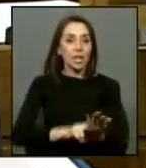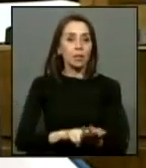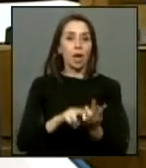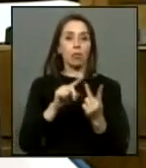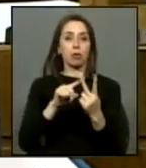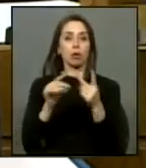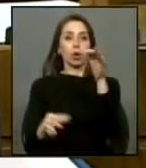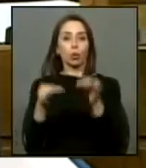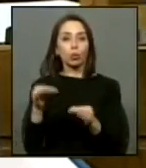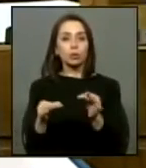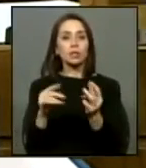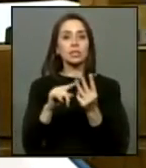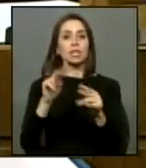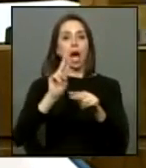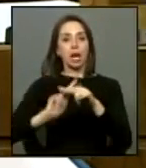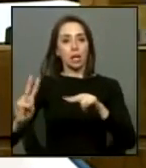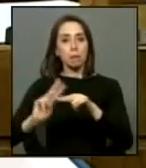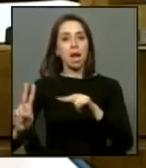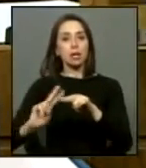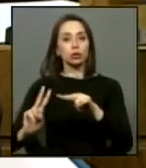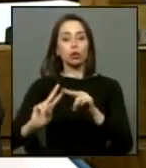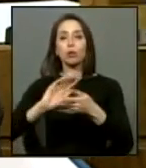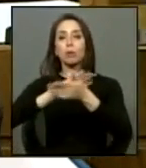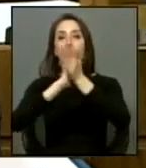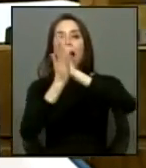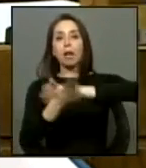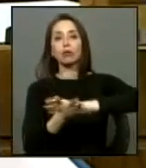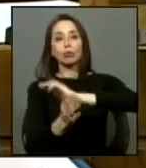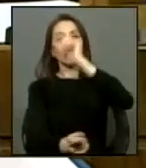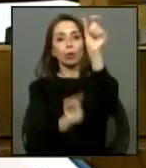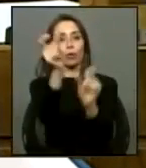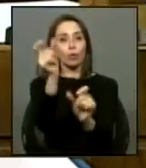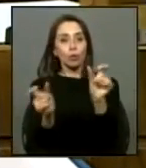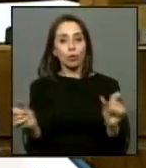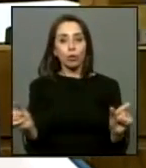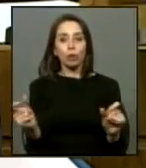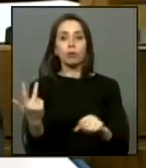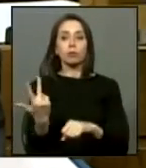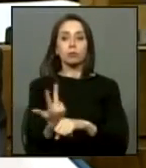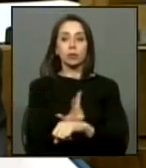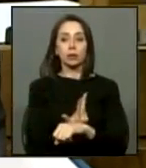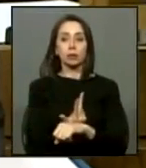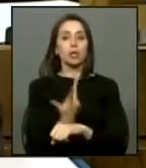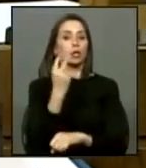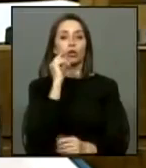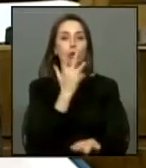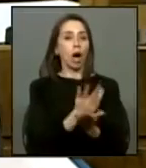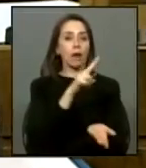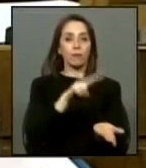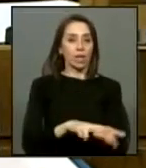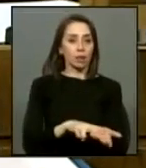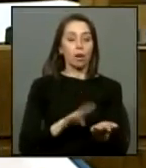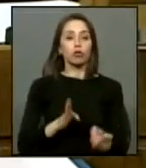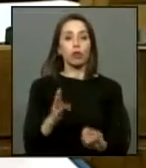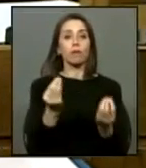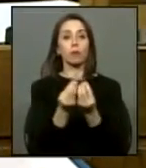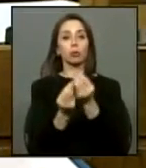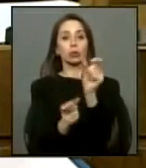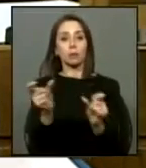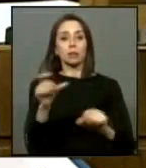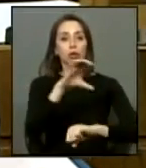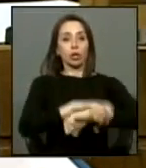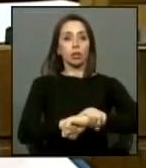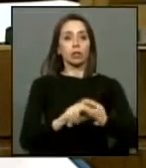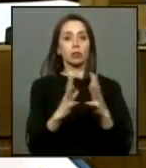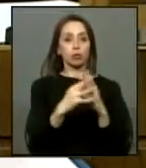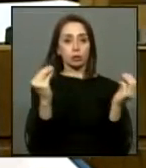justicia y reparación para todos y desgraciadamente no hay verdad todavía hay muchas personas detenidas